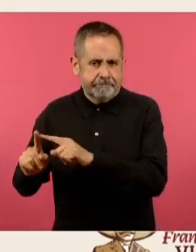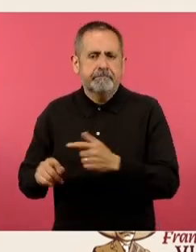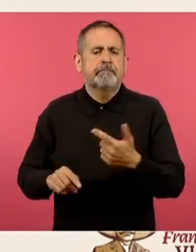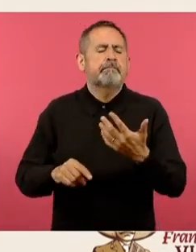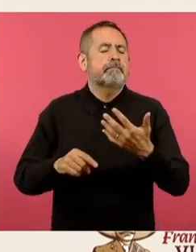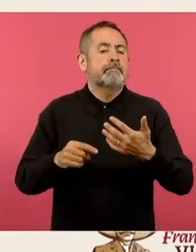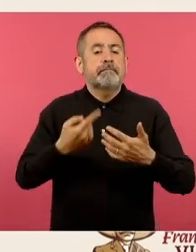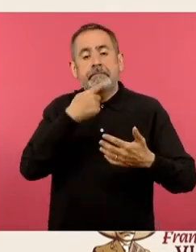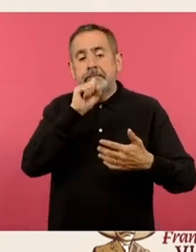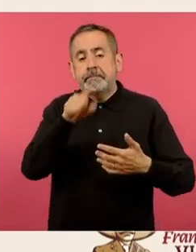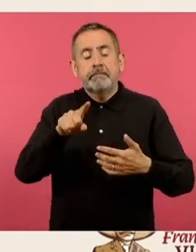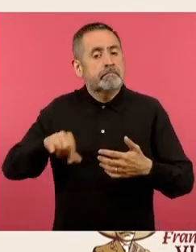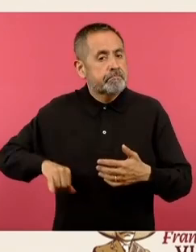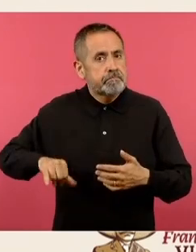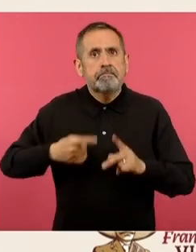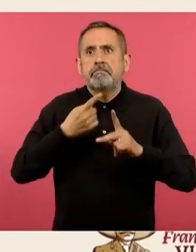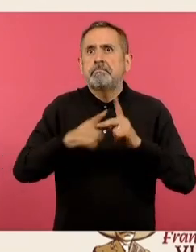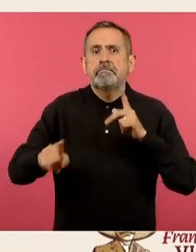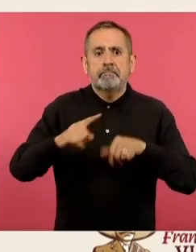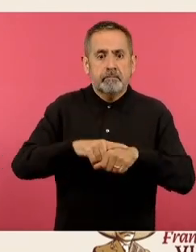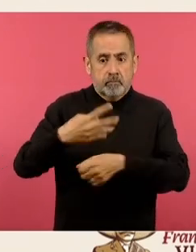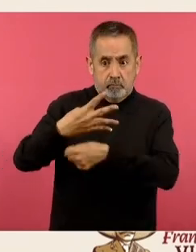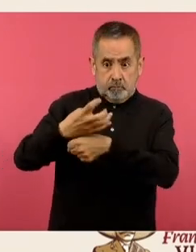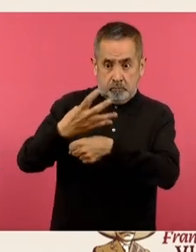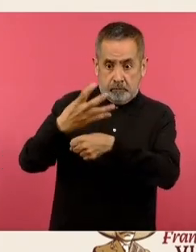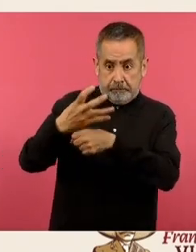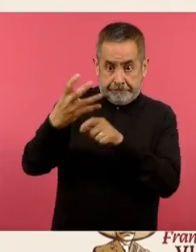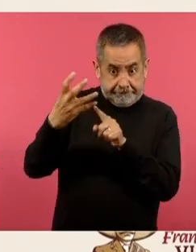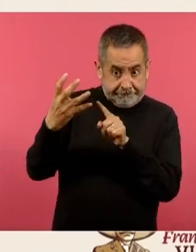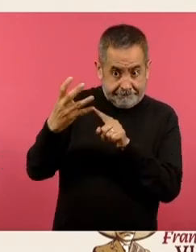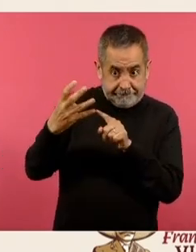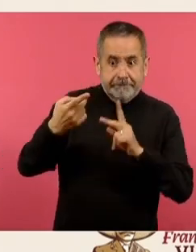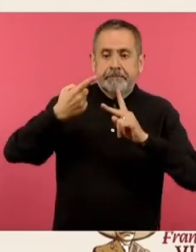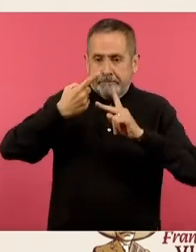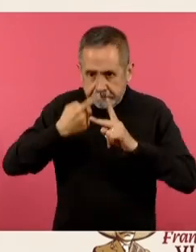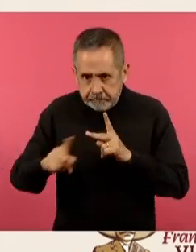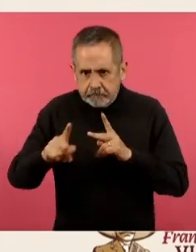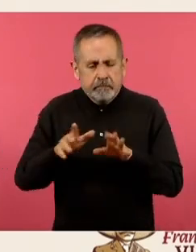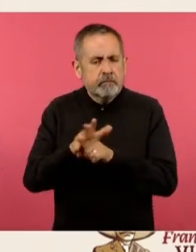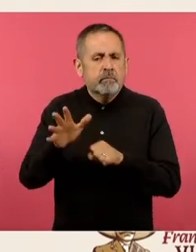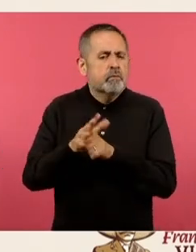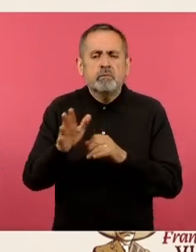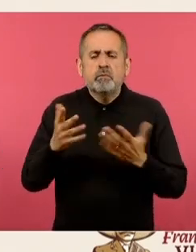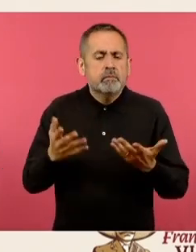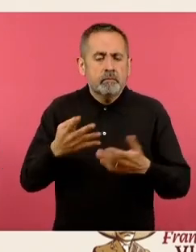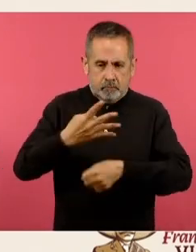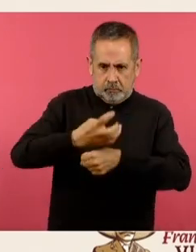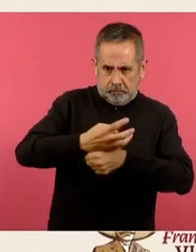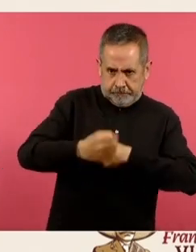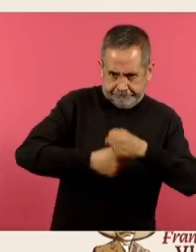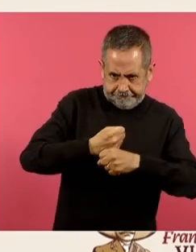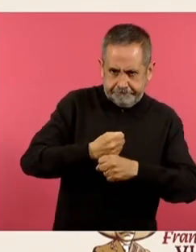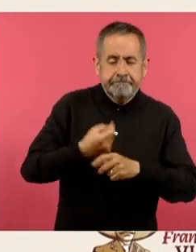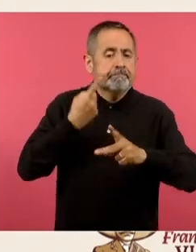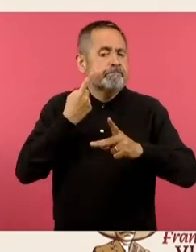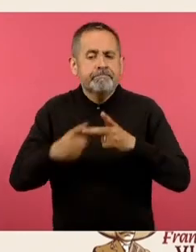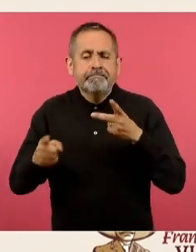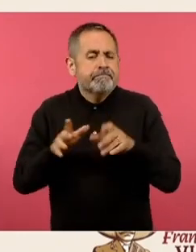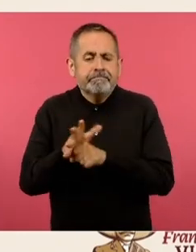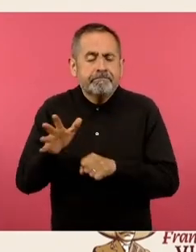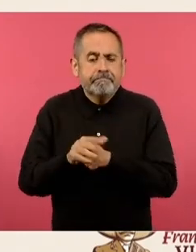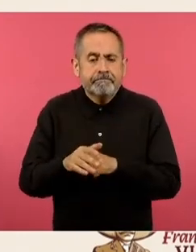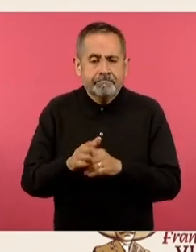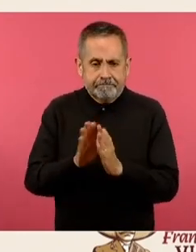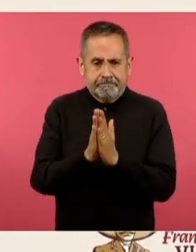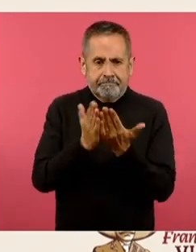interesante saber que a partir de cuarto grado, vamos a encontrar una fuente de consulta que